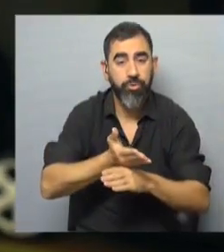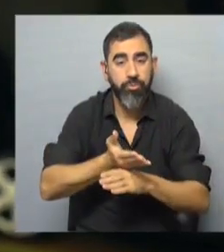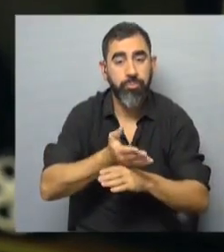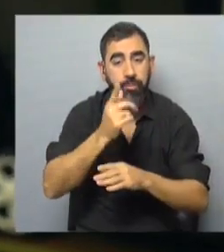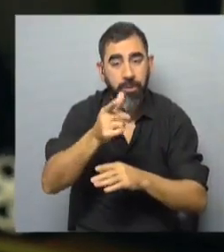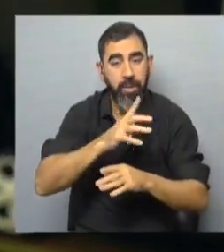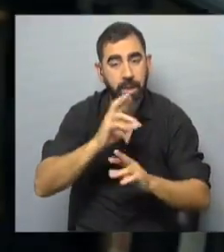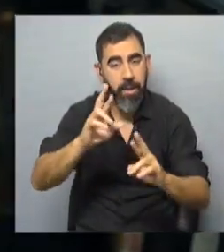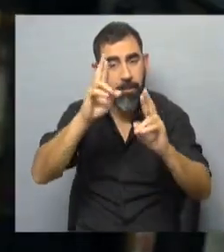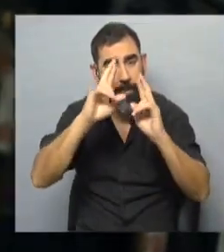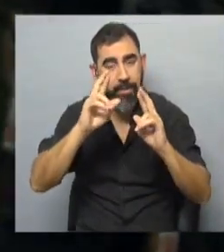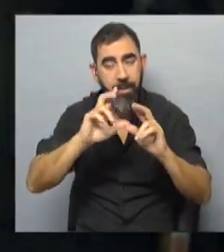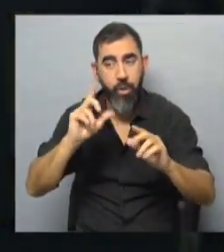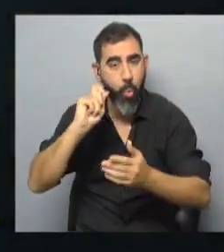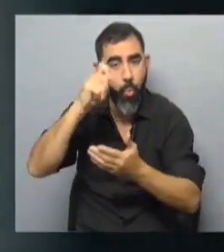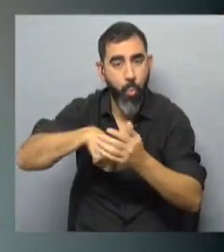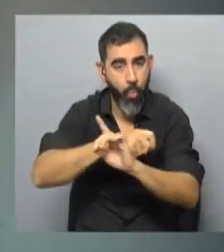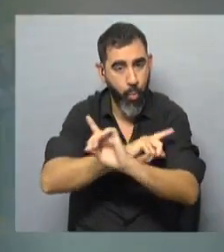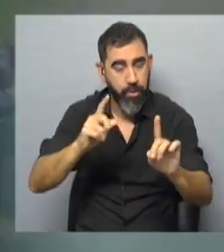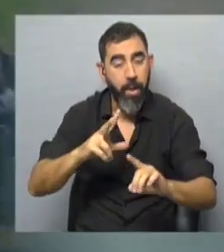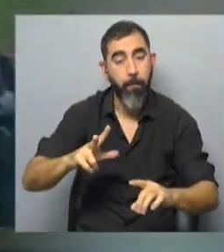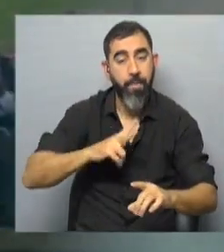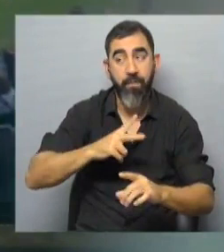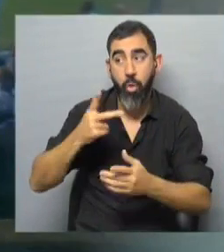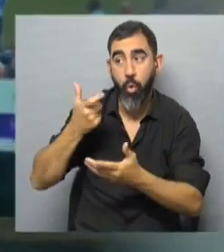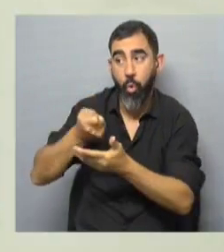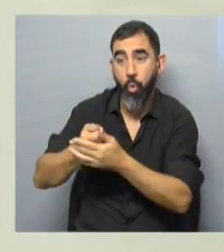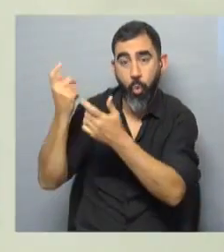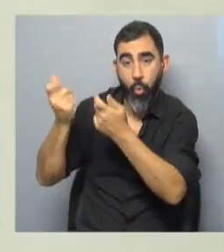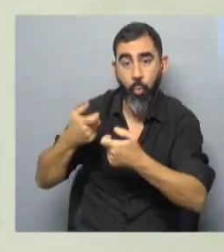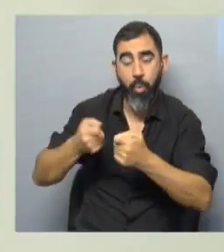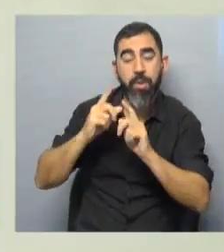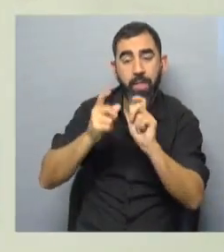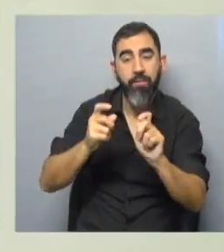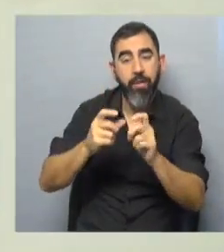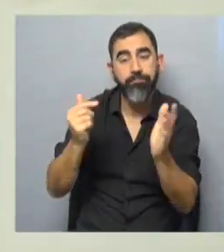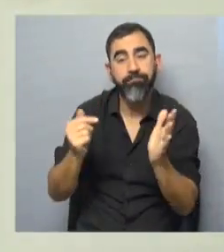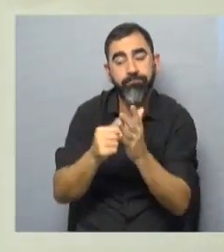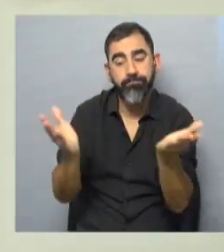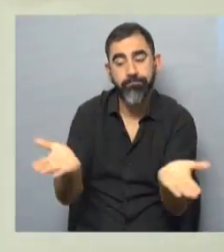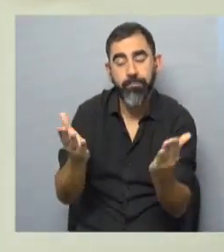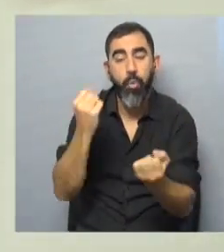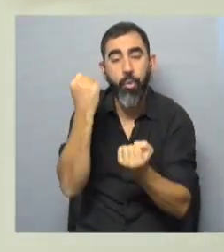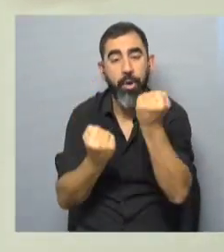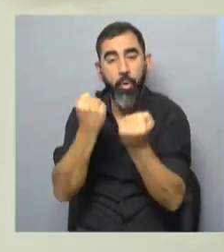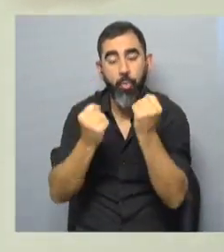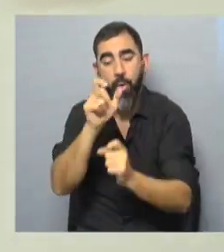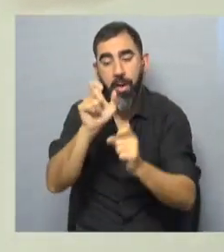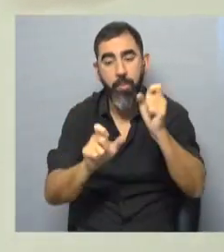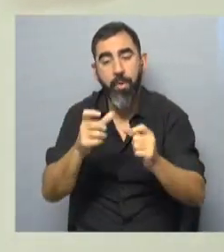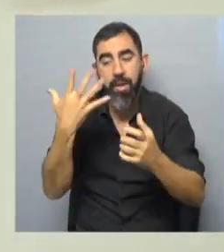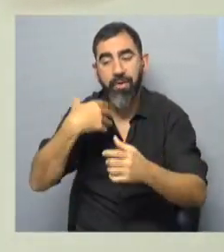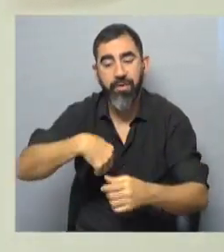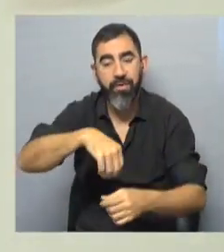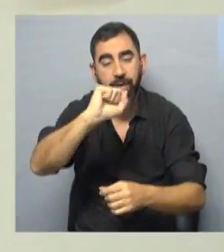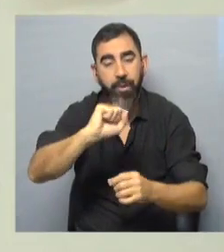esa tasa se cumpla y no tengan multas, los privados que importan estos productos deberán generar incentivos económicos para que las personas lleven